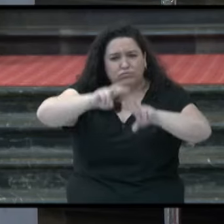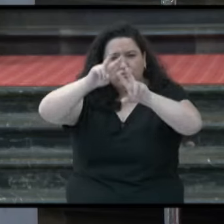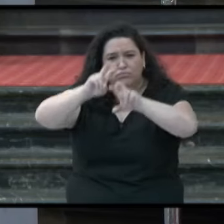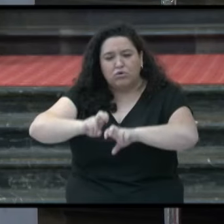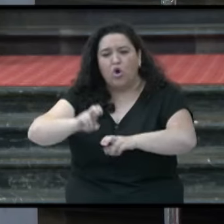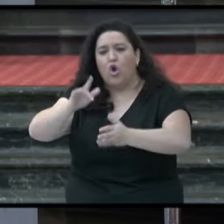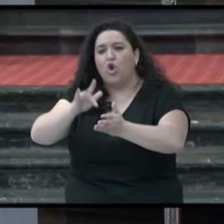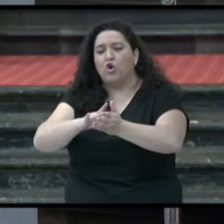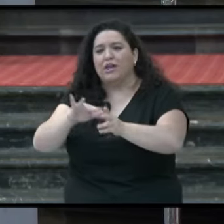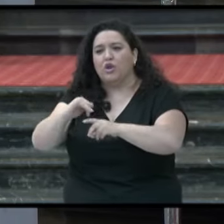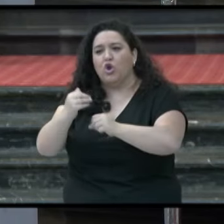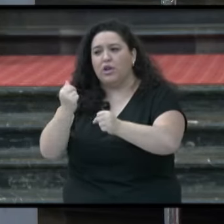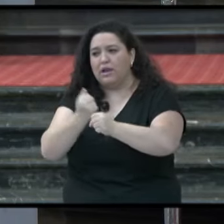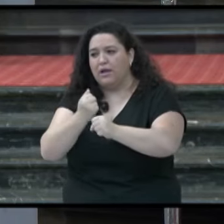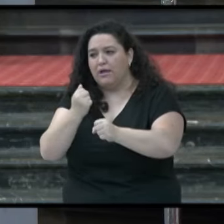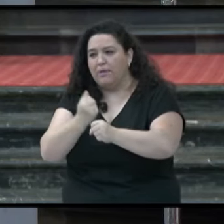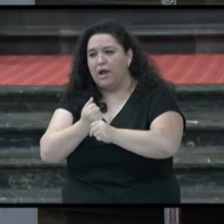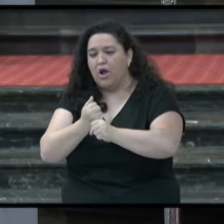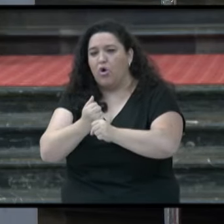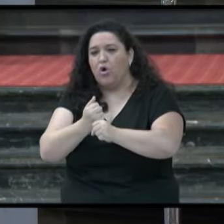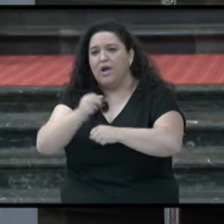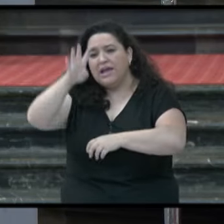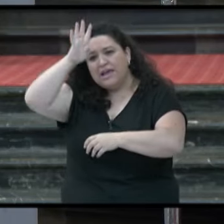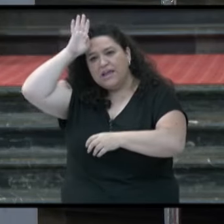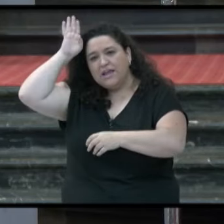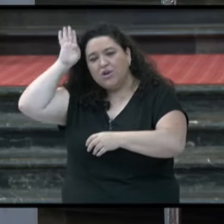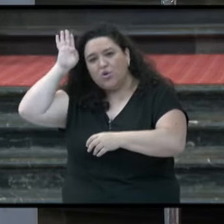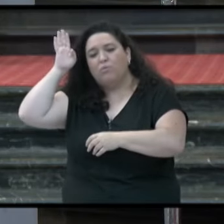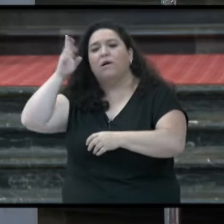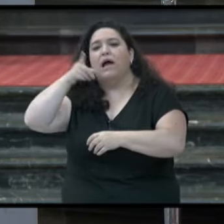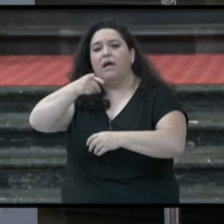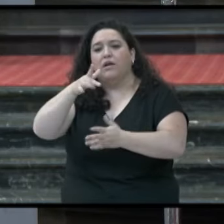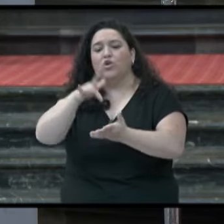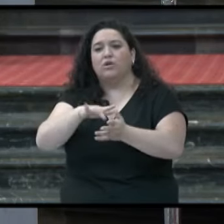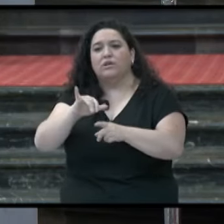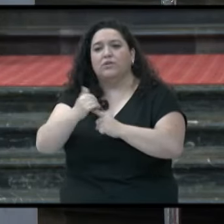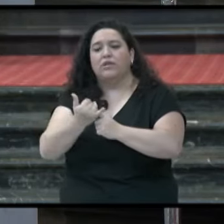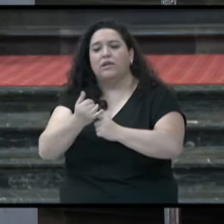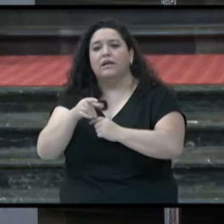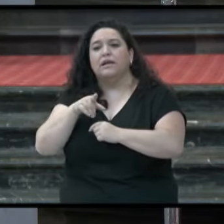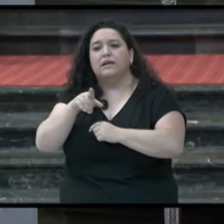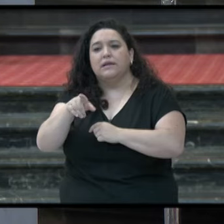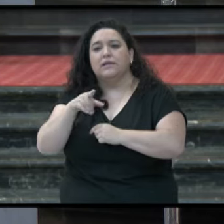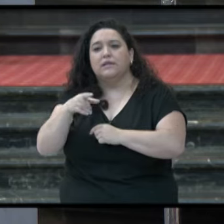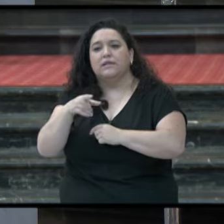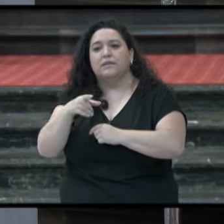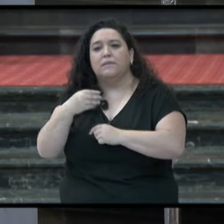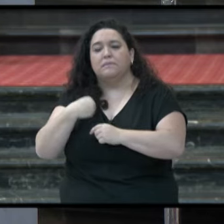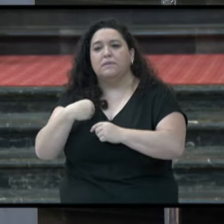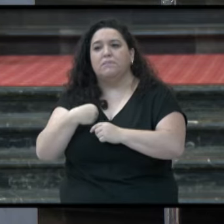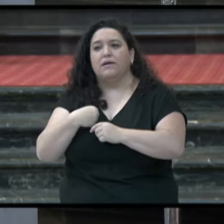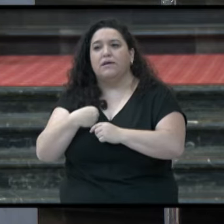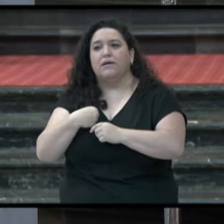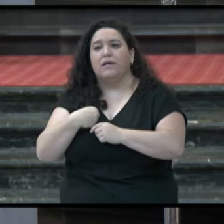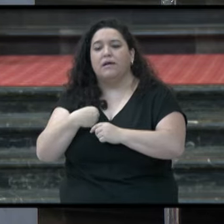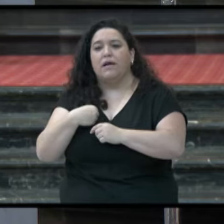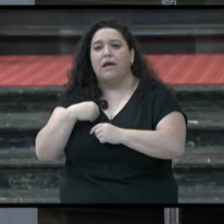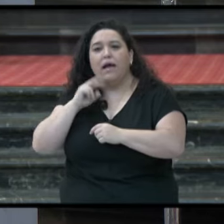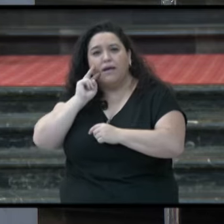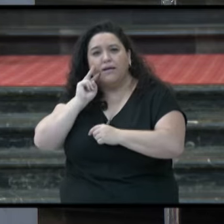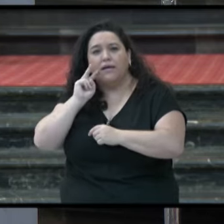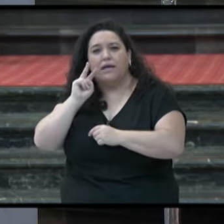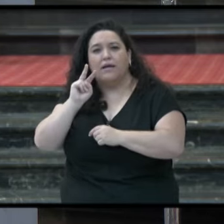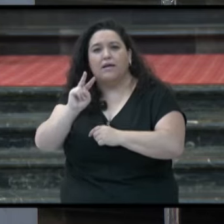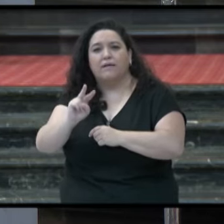trabajo que hago en Roma por encargo del Papa. Y es asombroso ver cómo Carlos